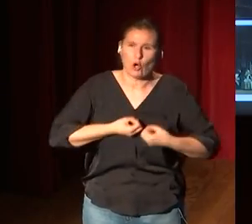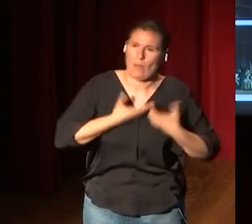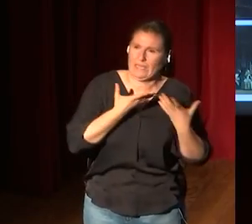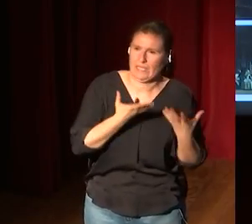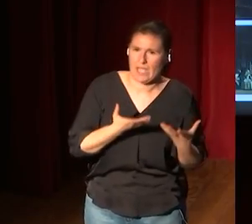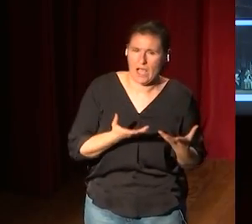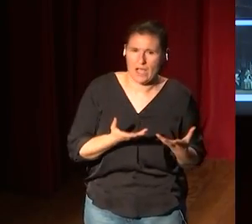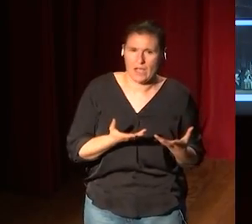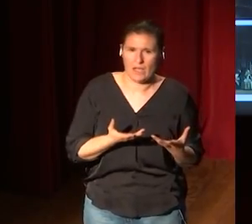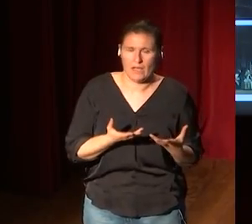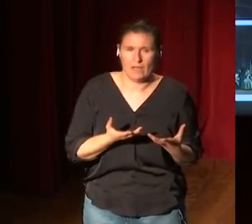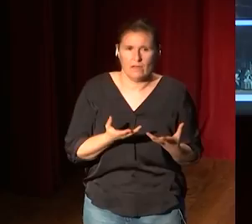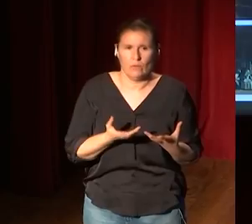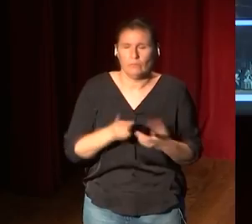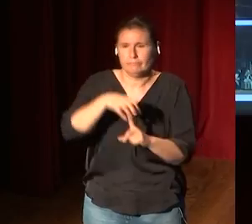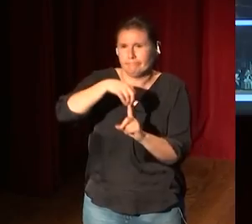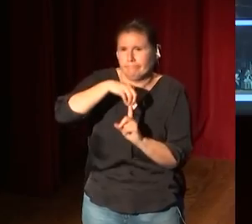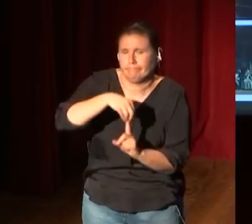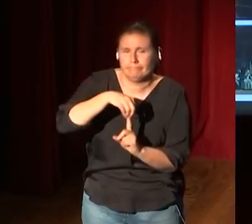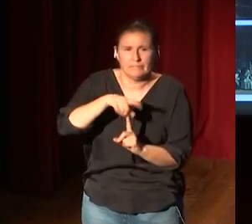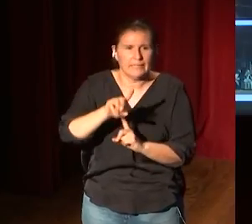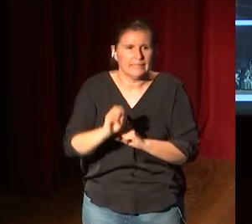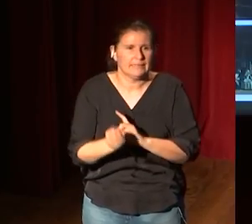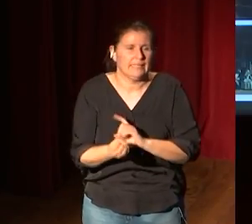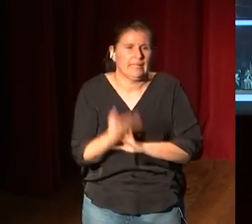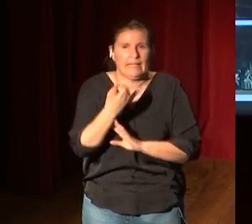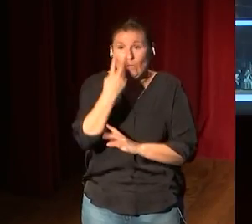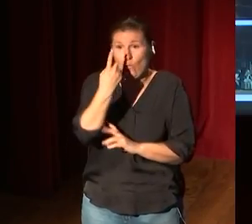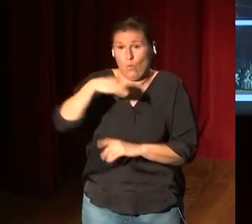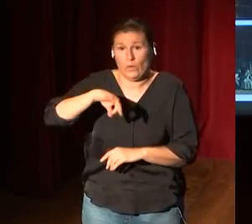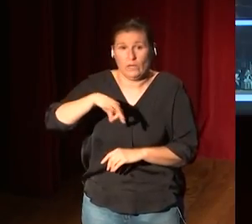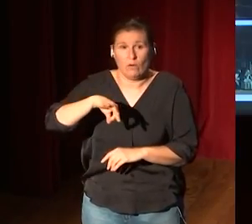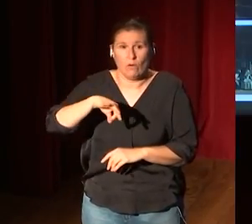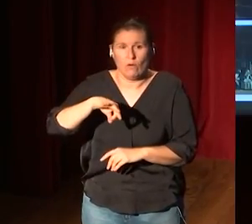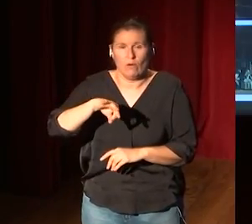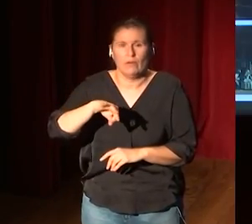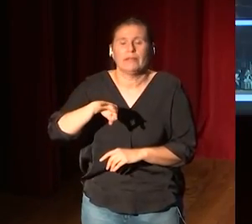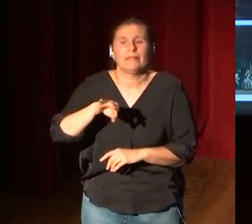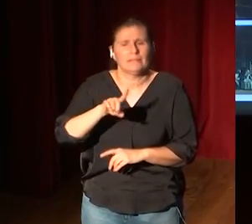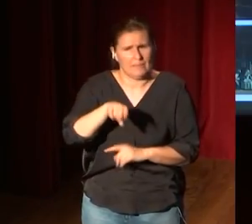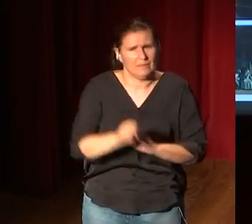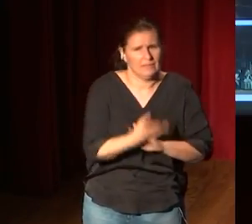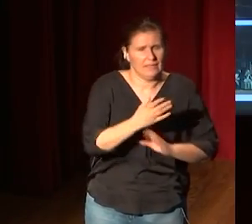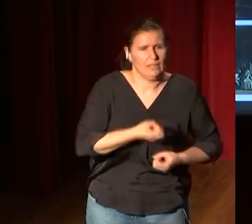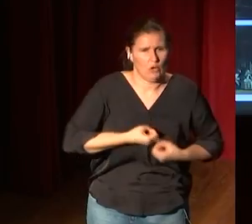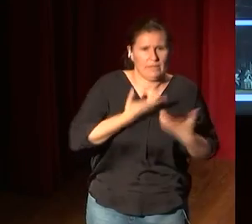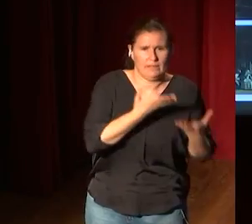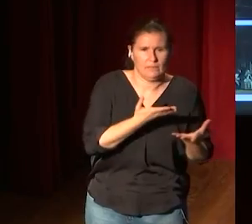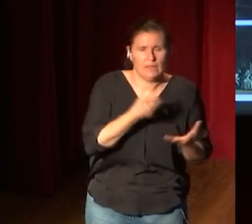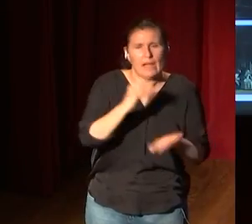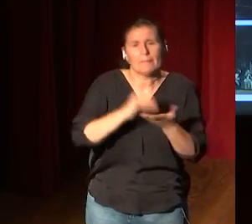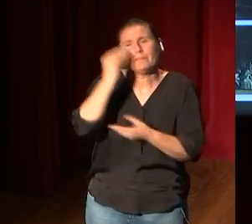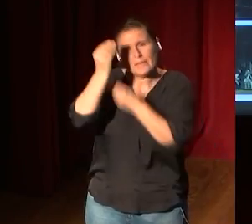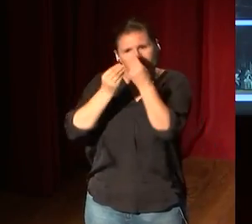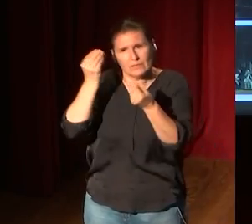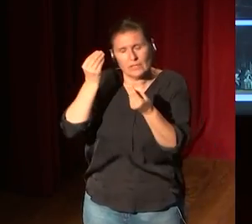monopolio se crean en el romanticismo también y a veces uno reflexiona no